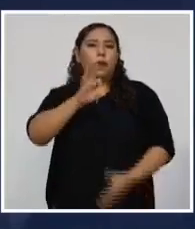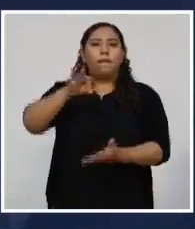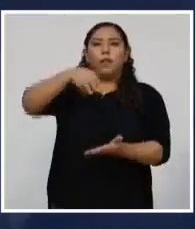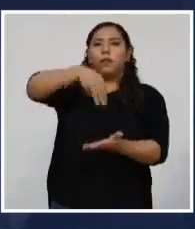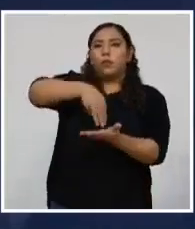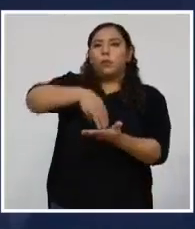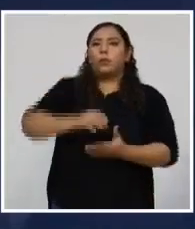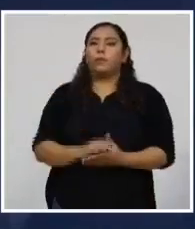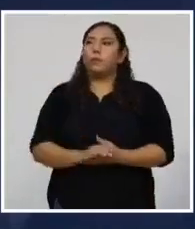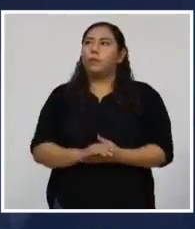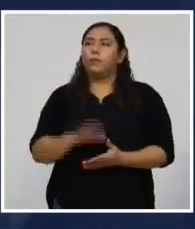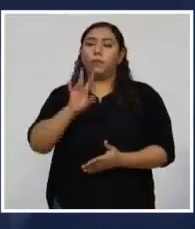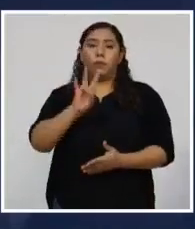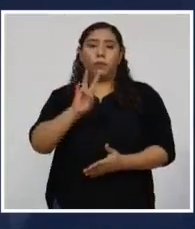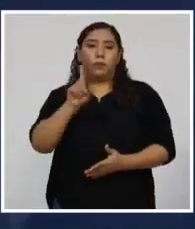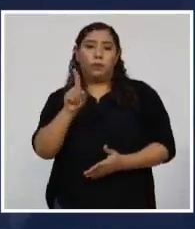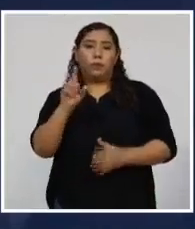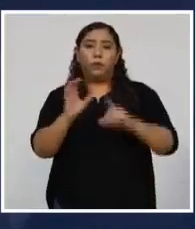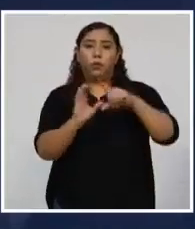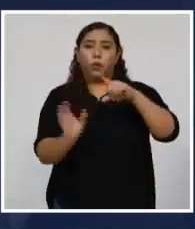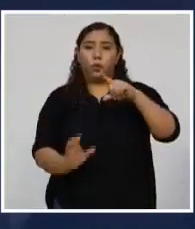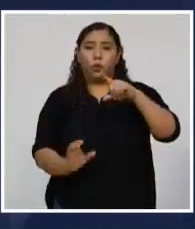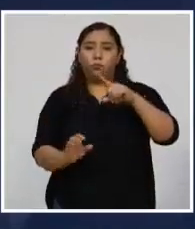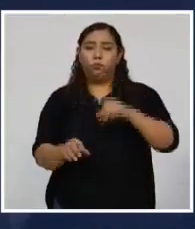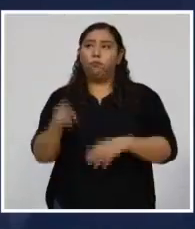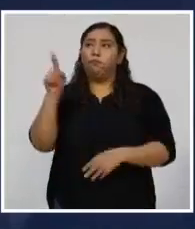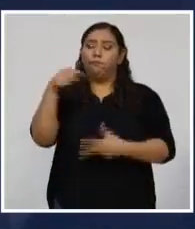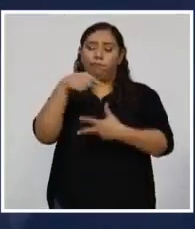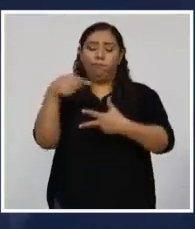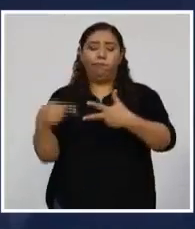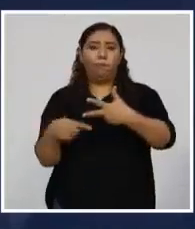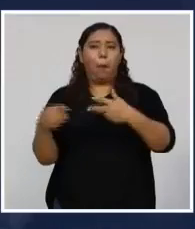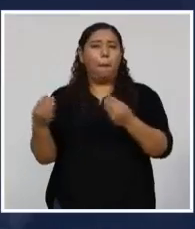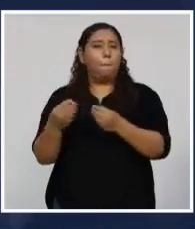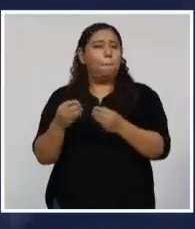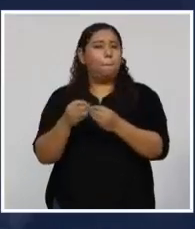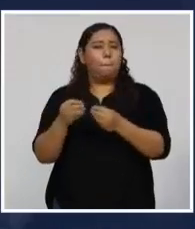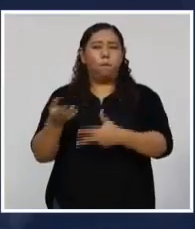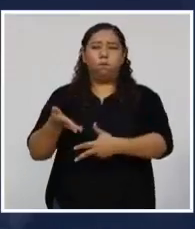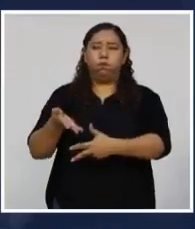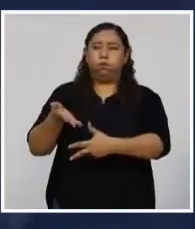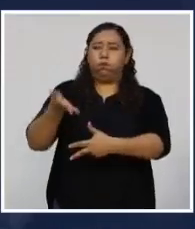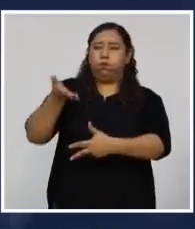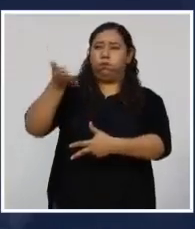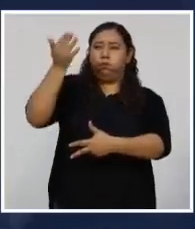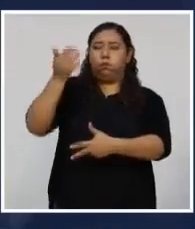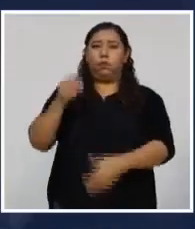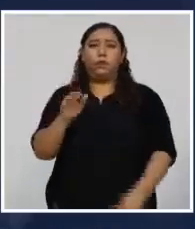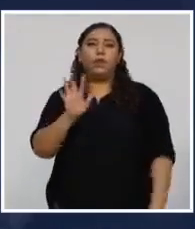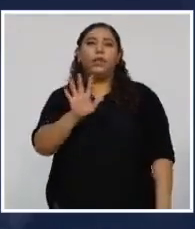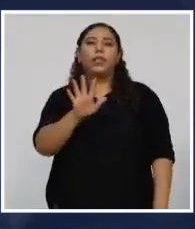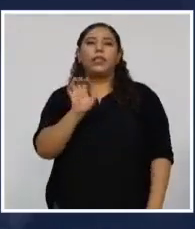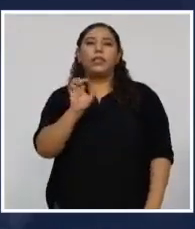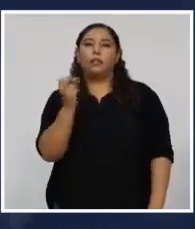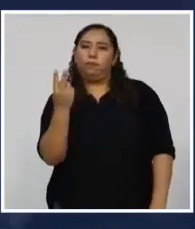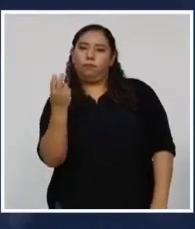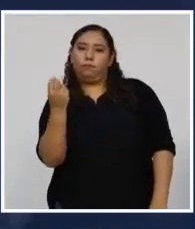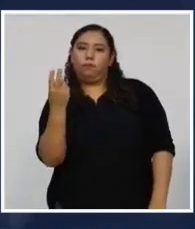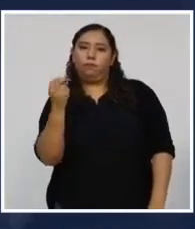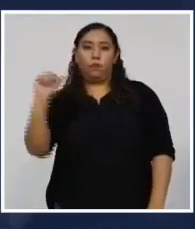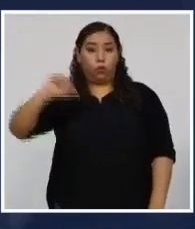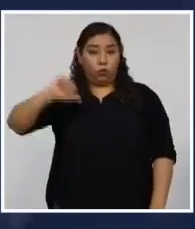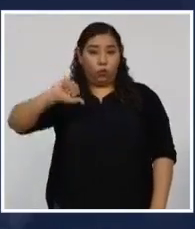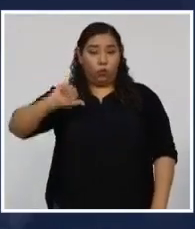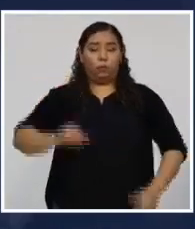Morazán, 71 en Cortés, son los 3 departamentos con el mayor número de casos, 512 casos este